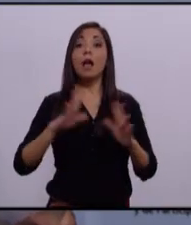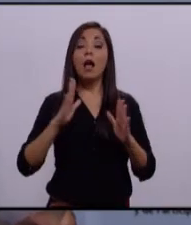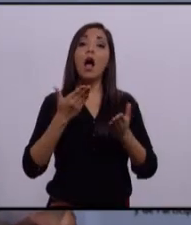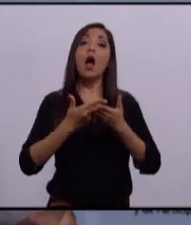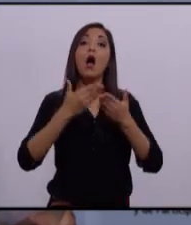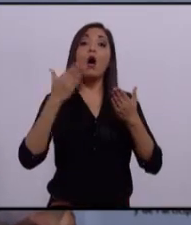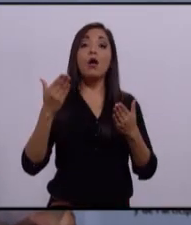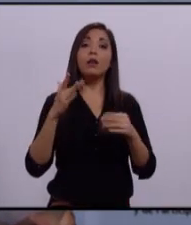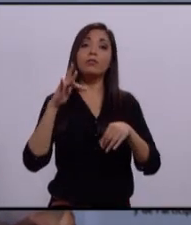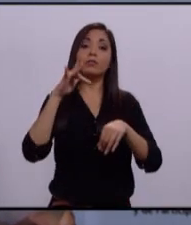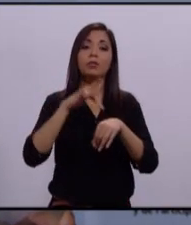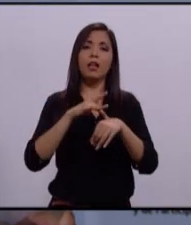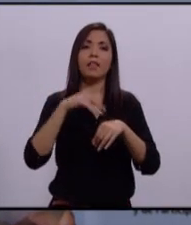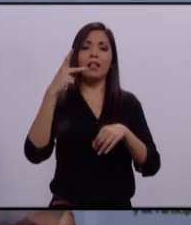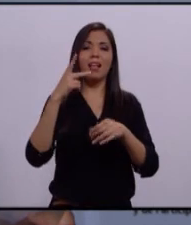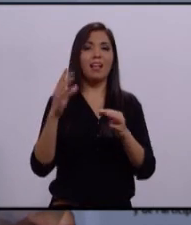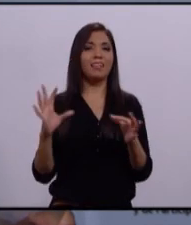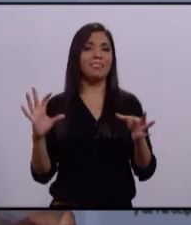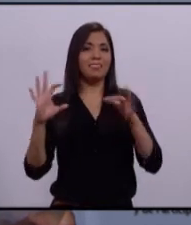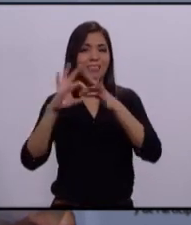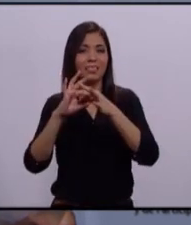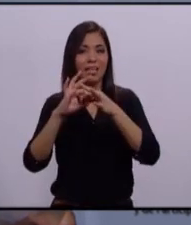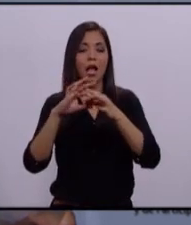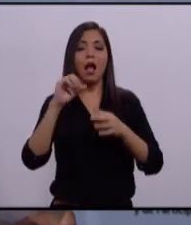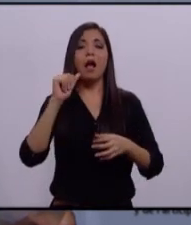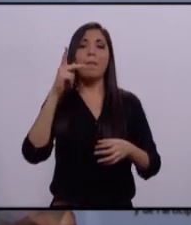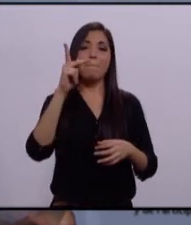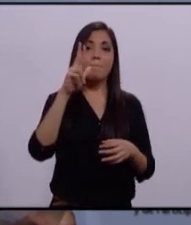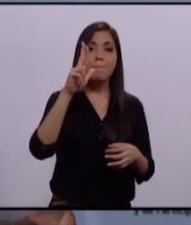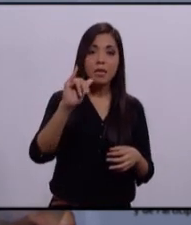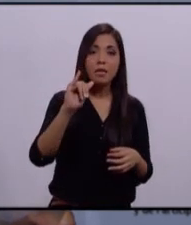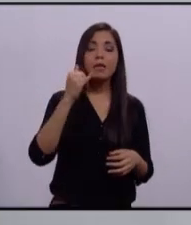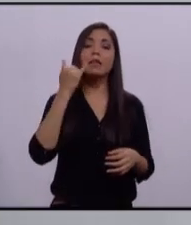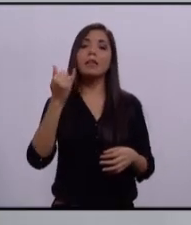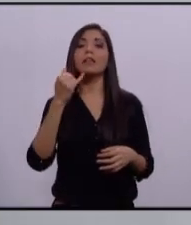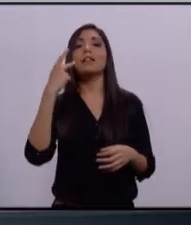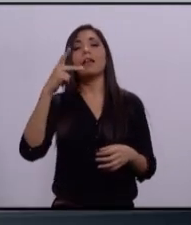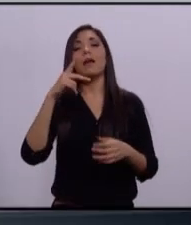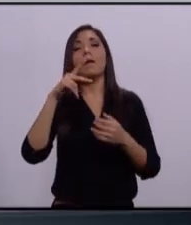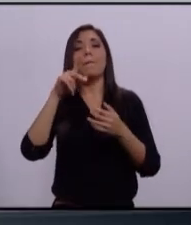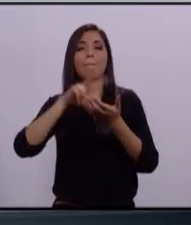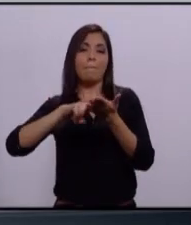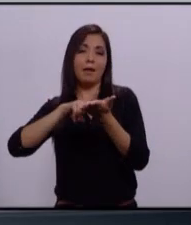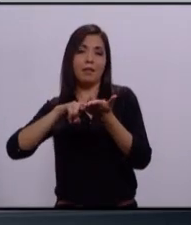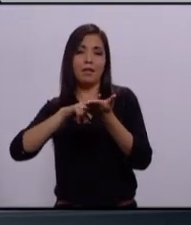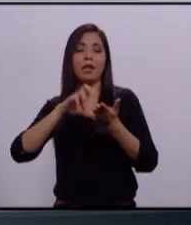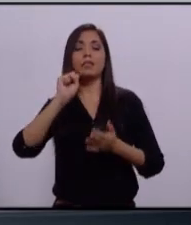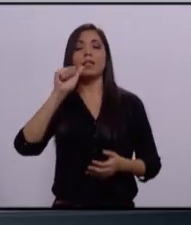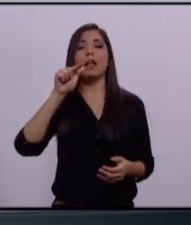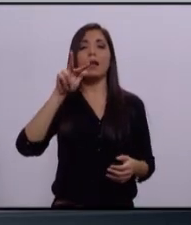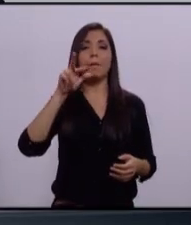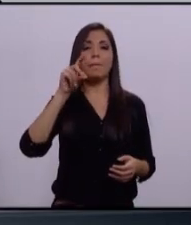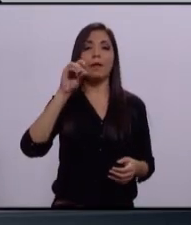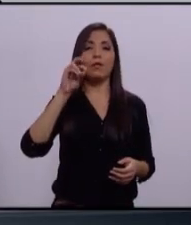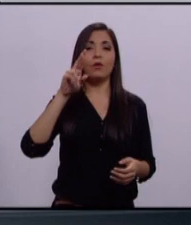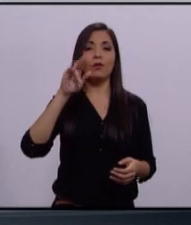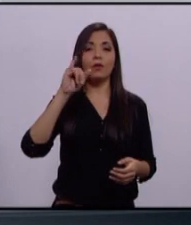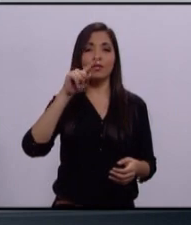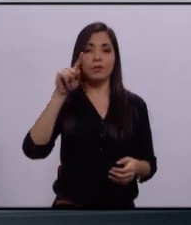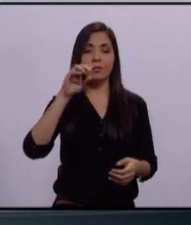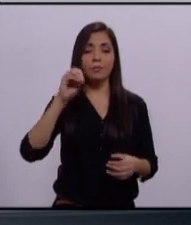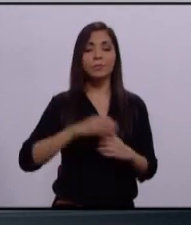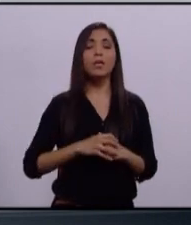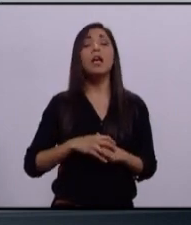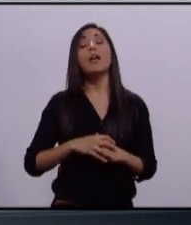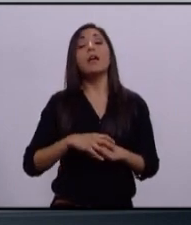candidato de la Alianza PRI, Partido Verde Ecologista, Salvador Rizo. Muy buenas noches. Primeramente,